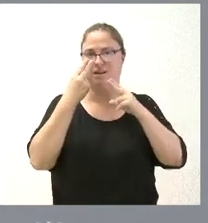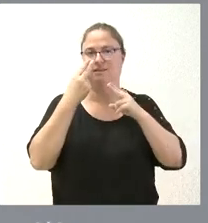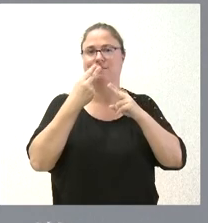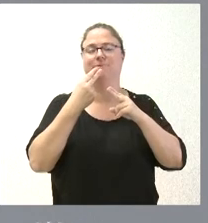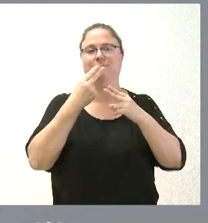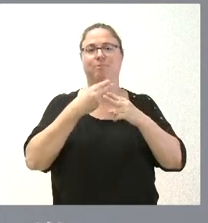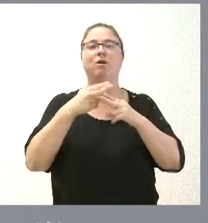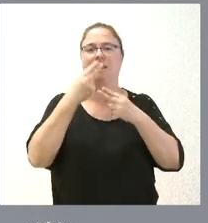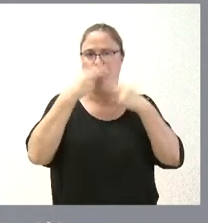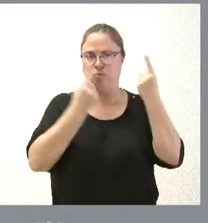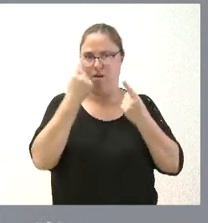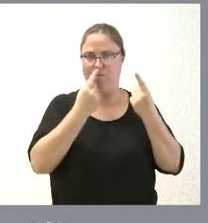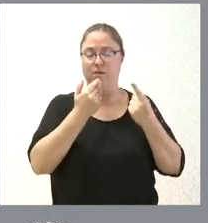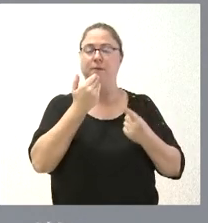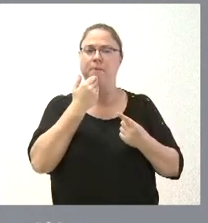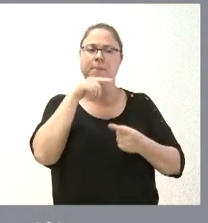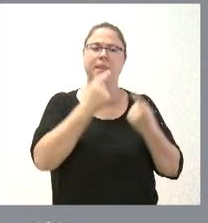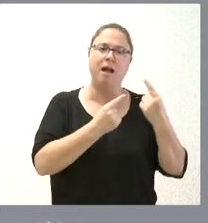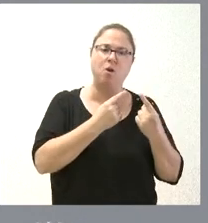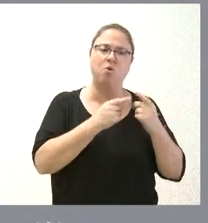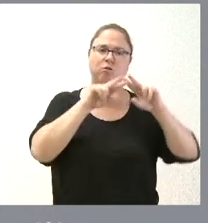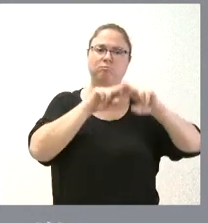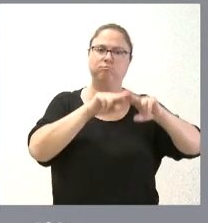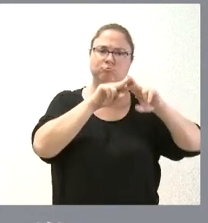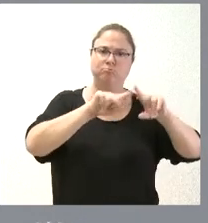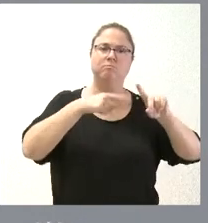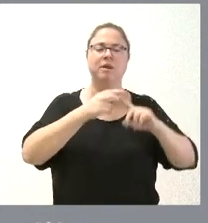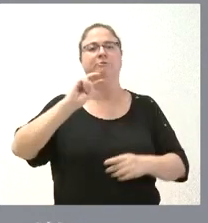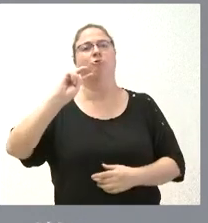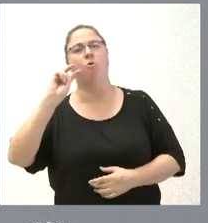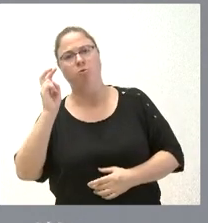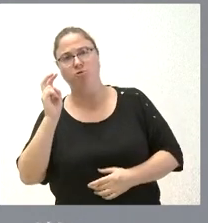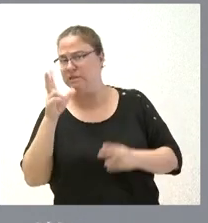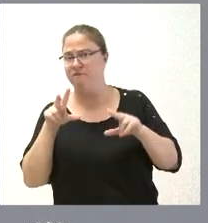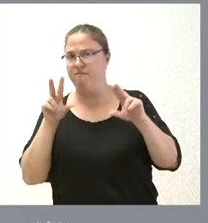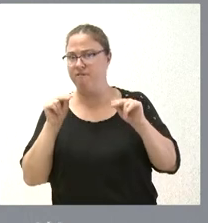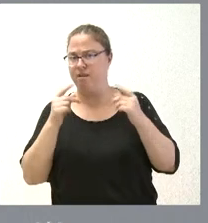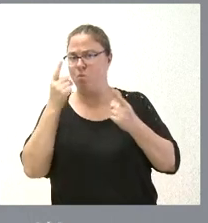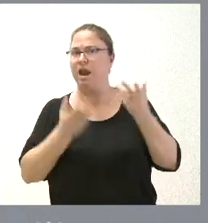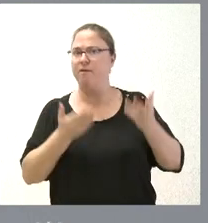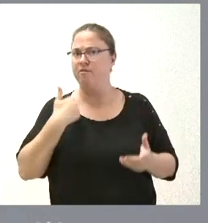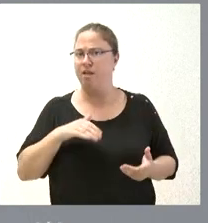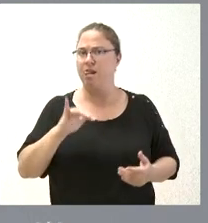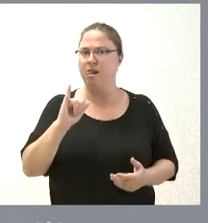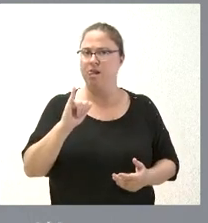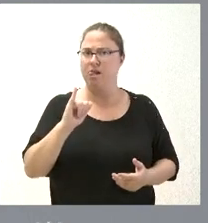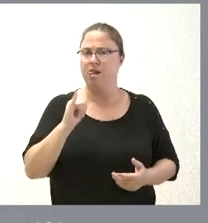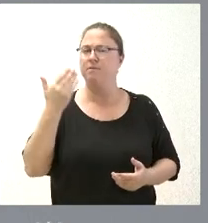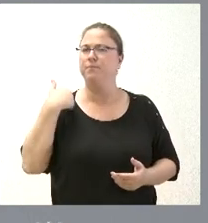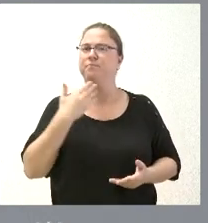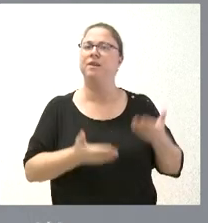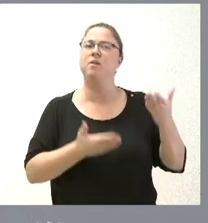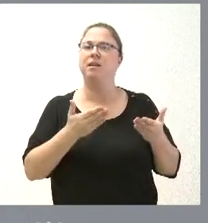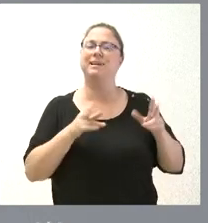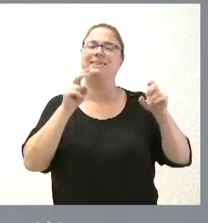hay una evaluación de la AIREF en marcha sobre algunos de ellos y otros terminados. En concreto, se evaluaba en